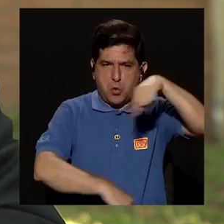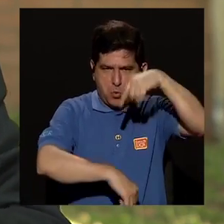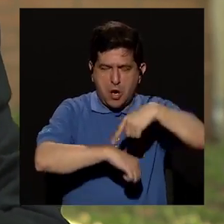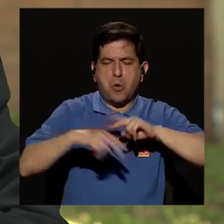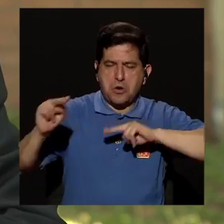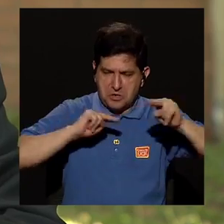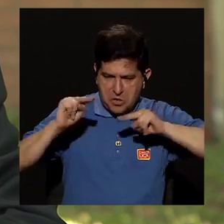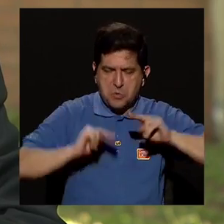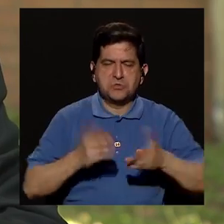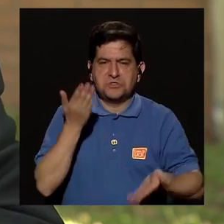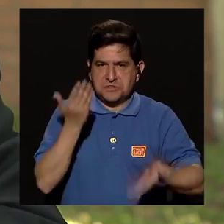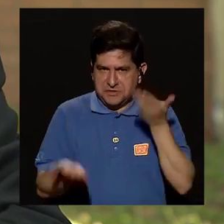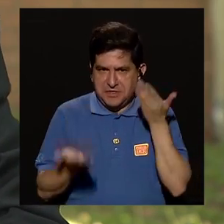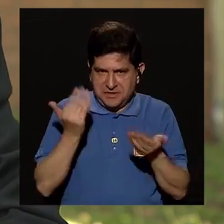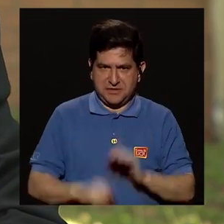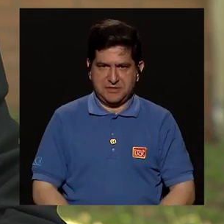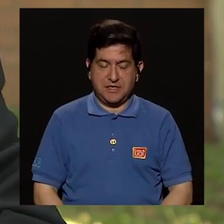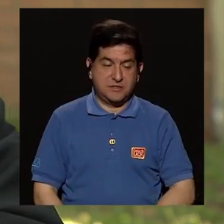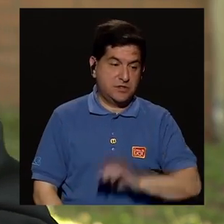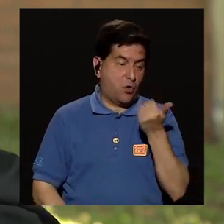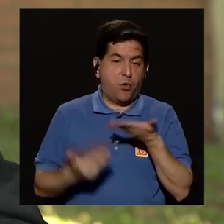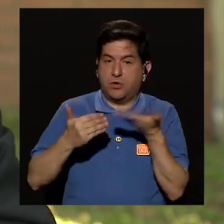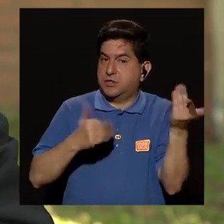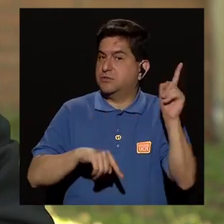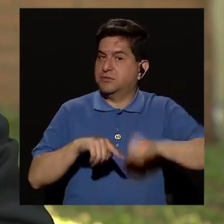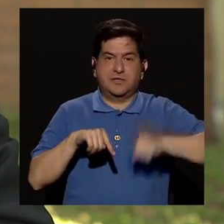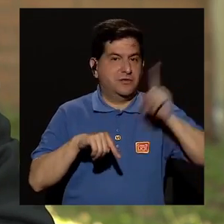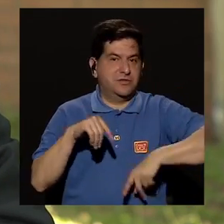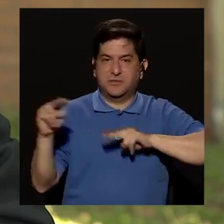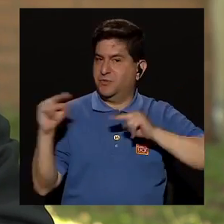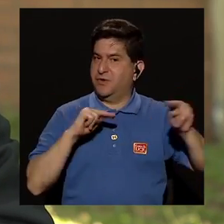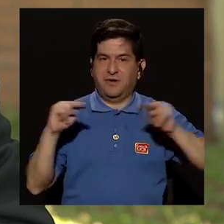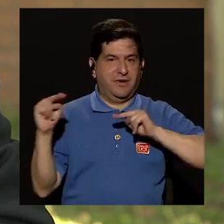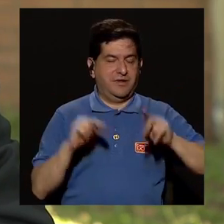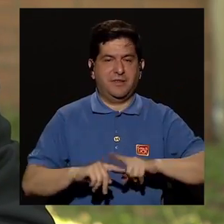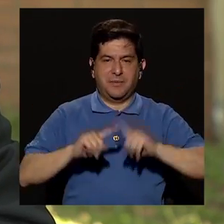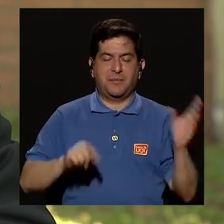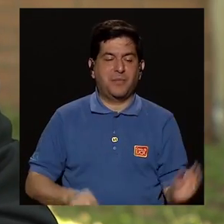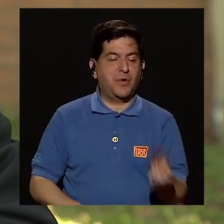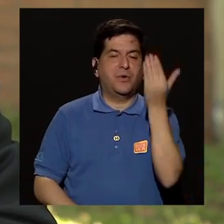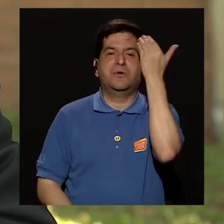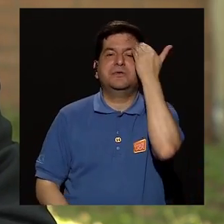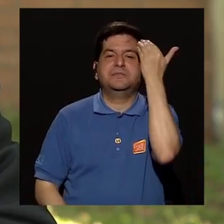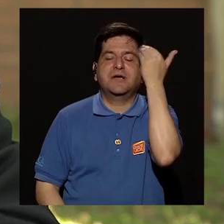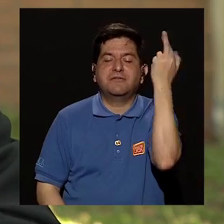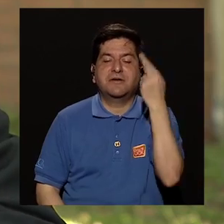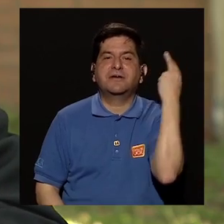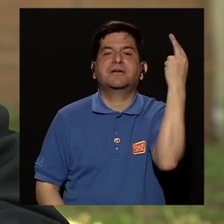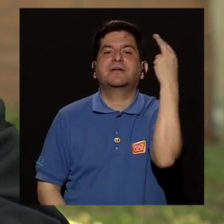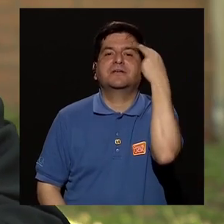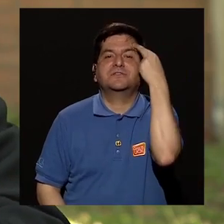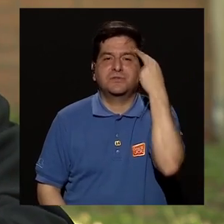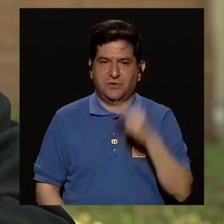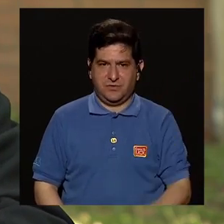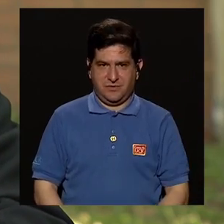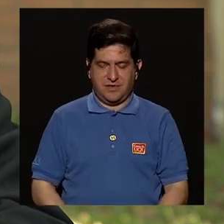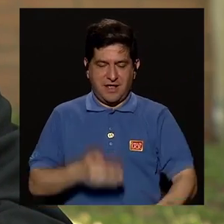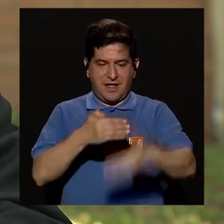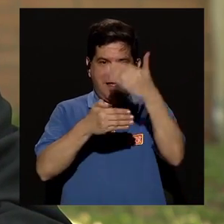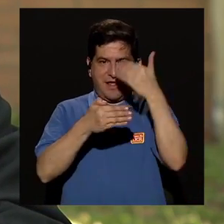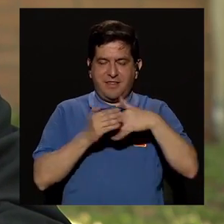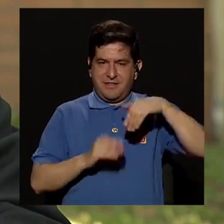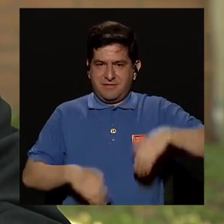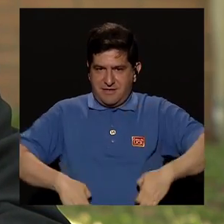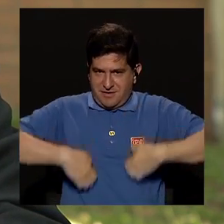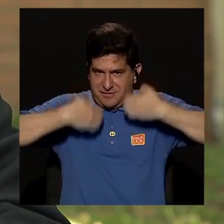hora más podemos negociarlo hay cosas que se pueden negociar hay cosas que no se pueden negociar pero el adolescente tiene que saber el por qué cuál es la razón